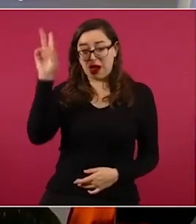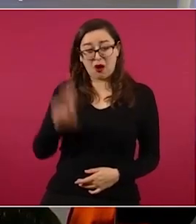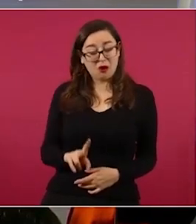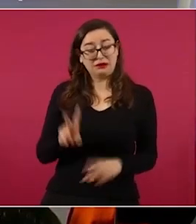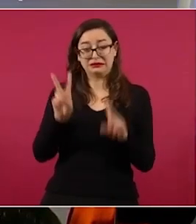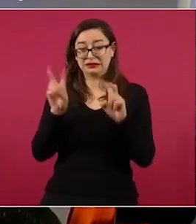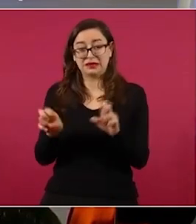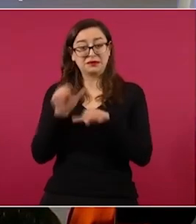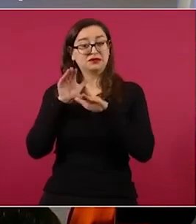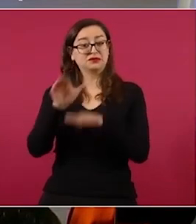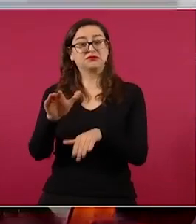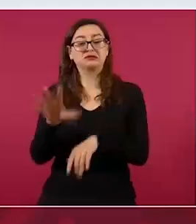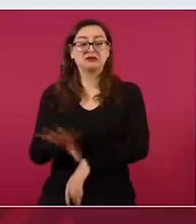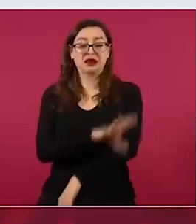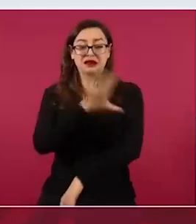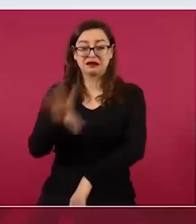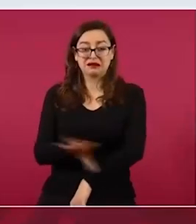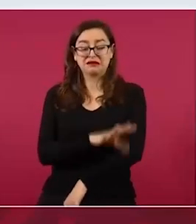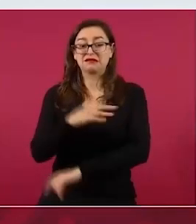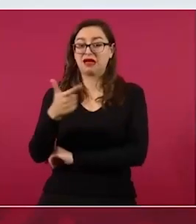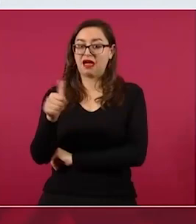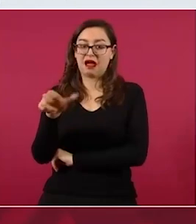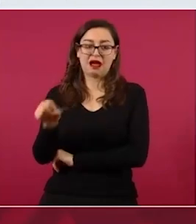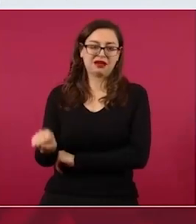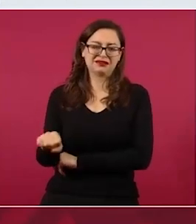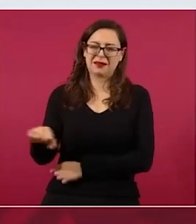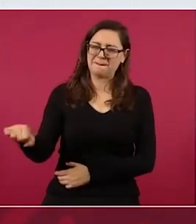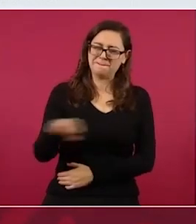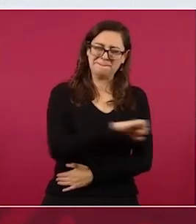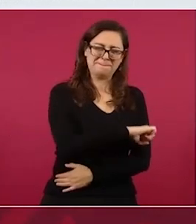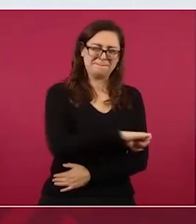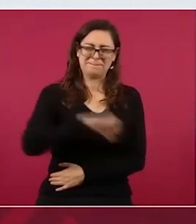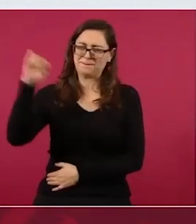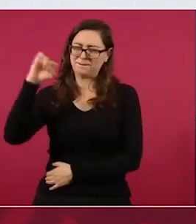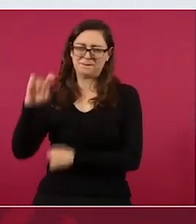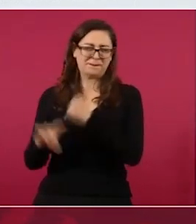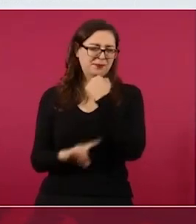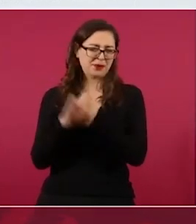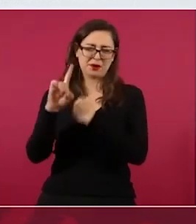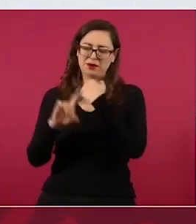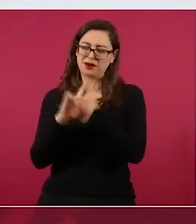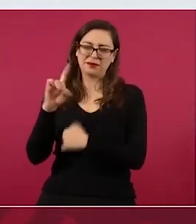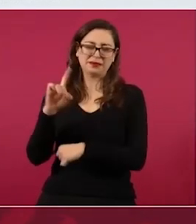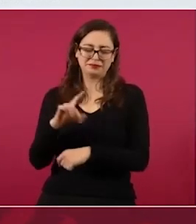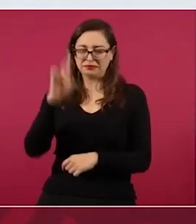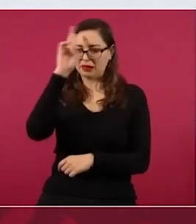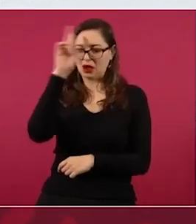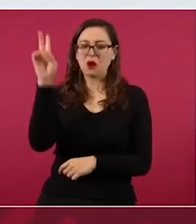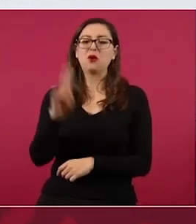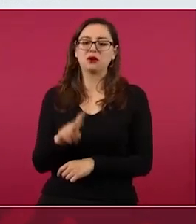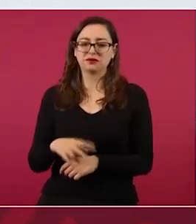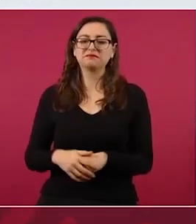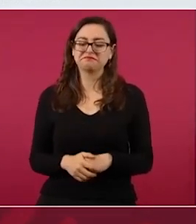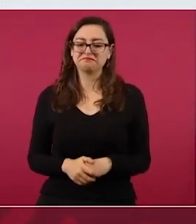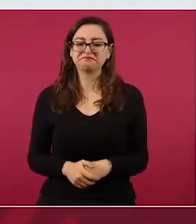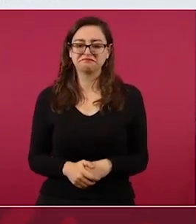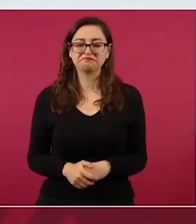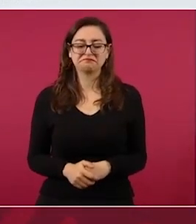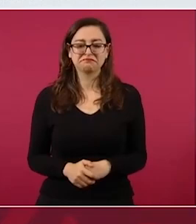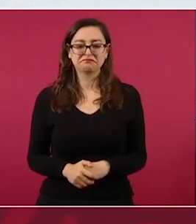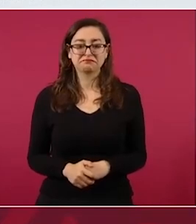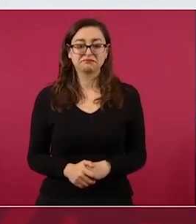gas sobre todo y decíamos que